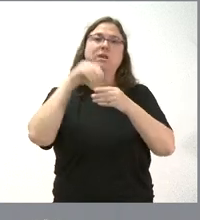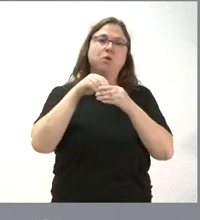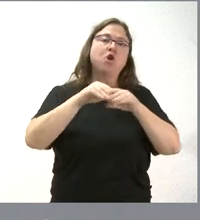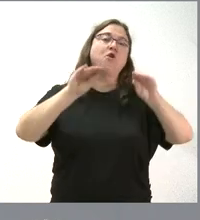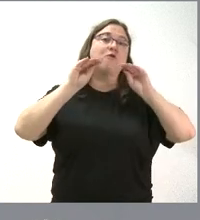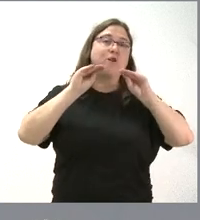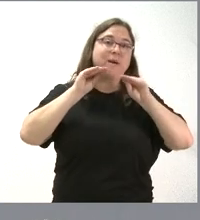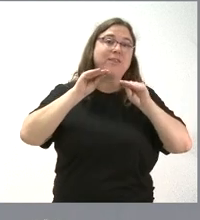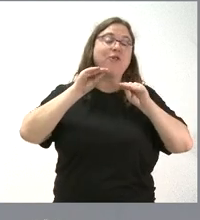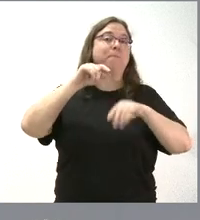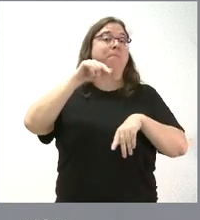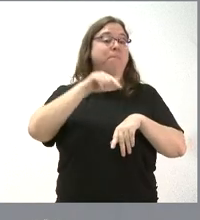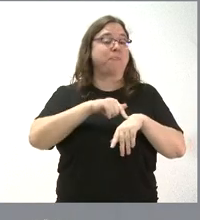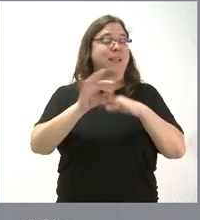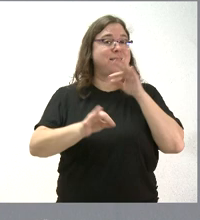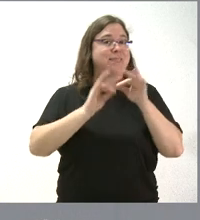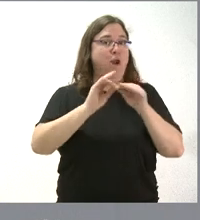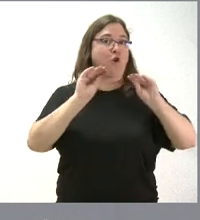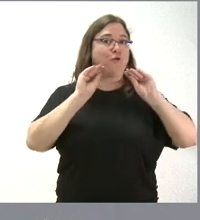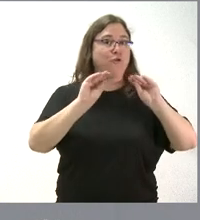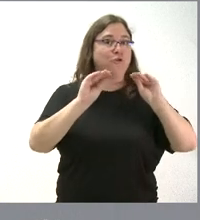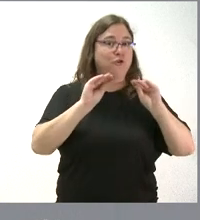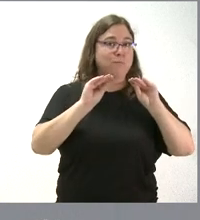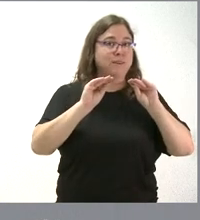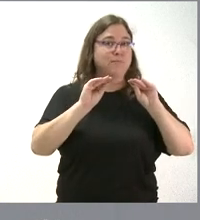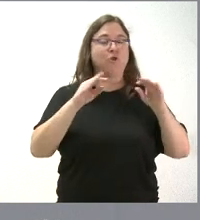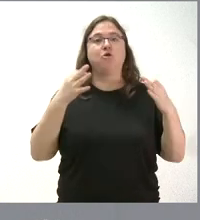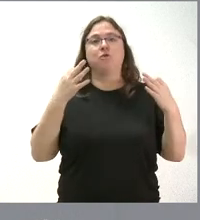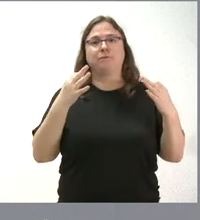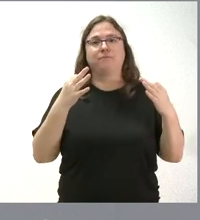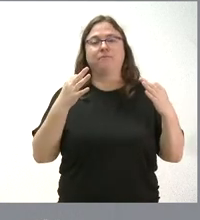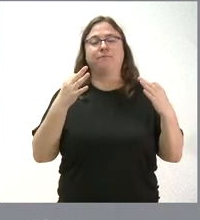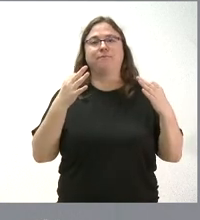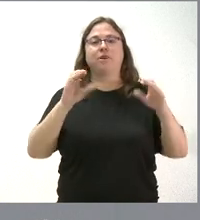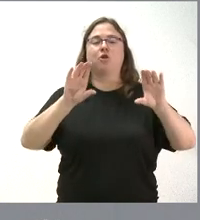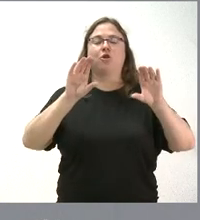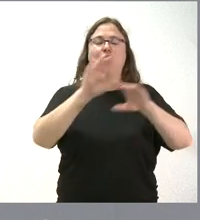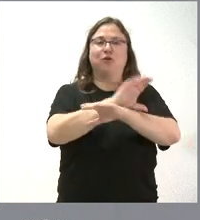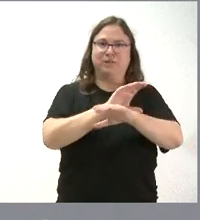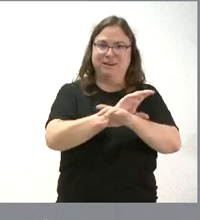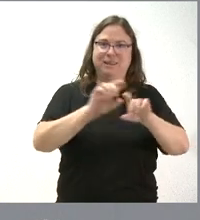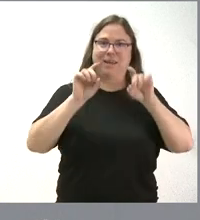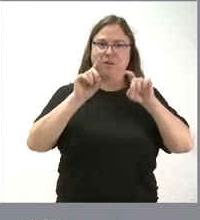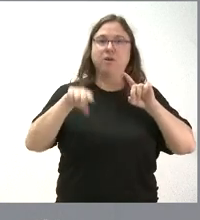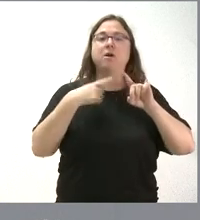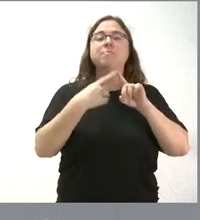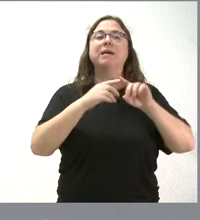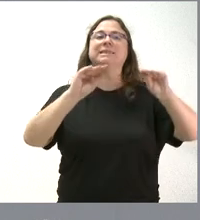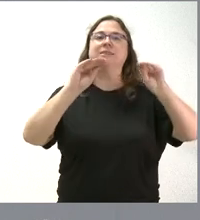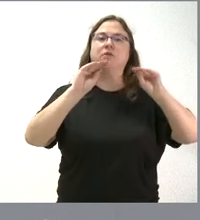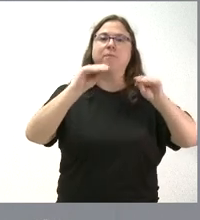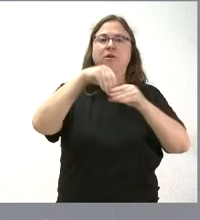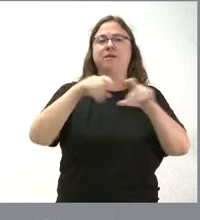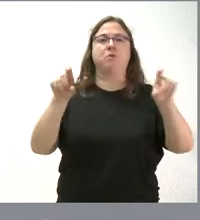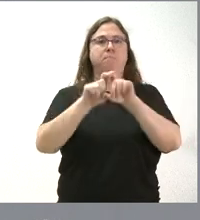dentro de los ciclos formativos de enseñanza arreglada de la Consejería de Educación y, a la vez, formación dentro de las